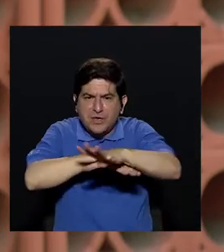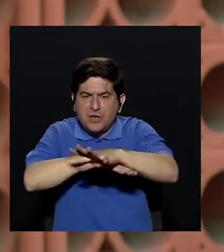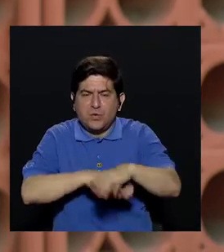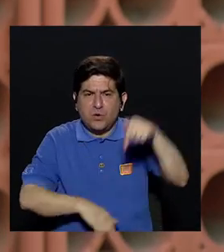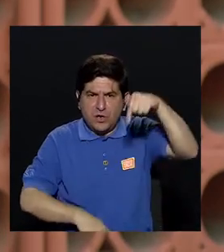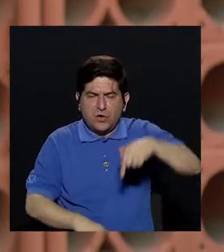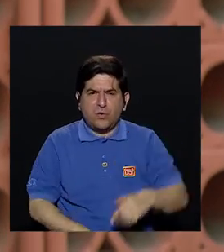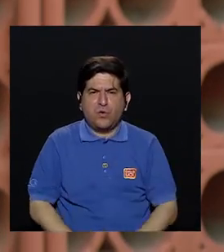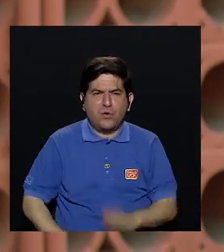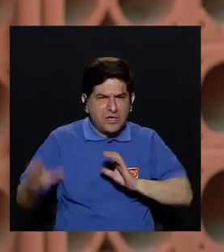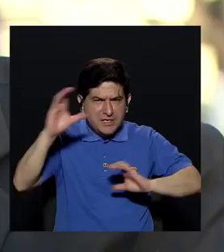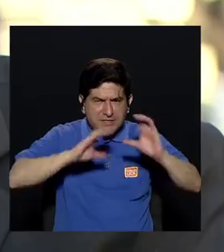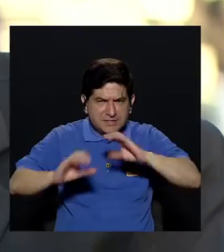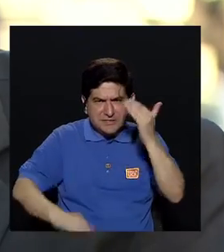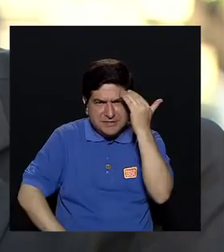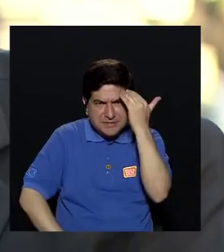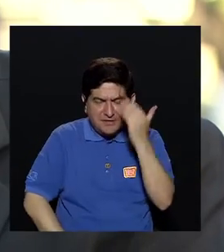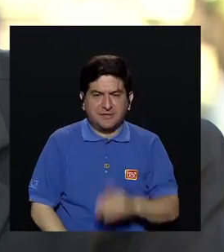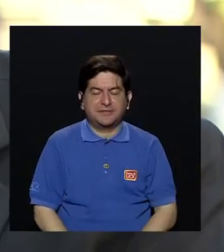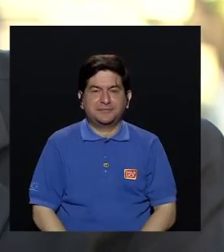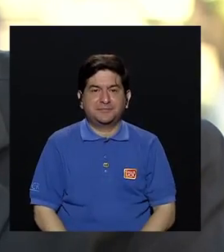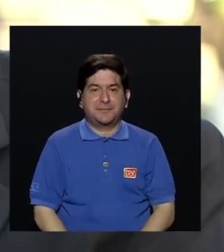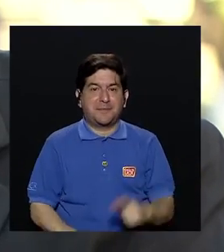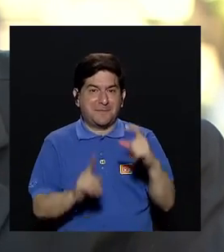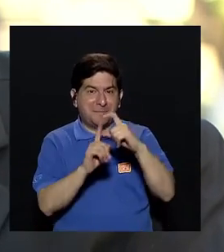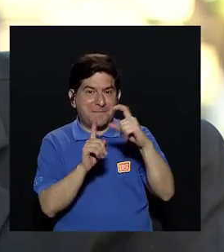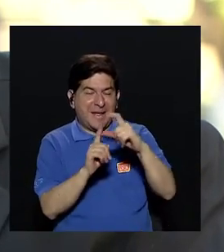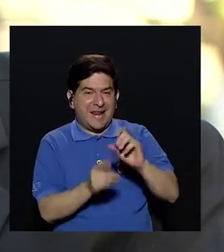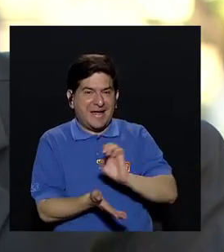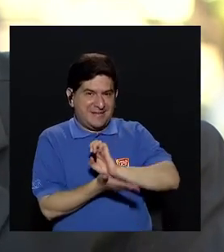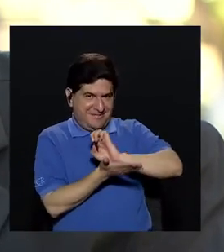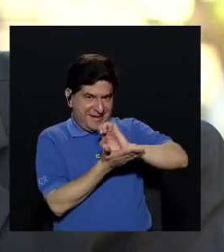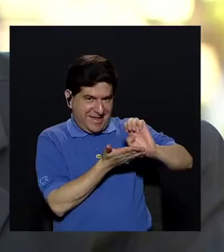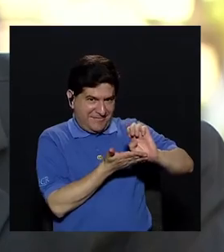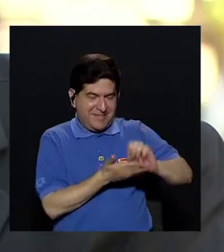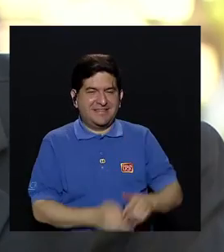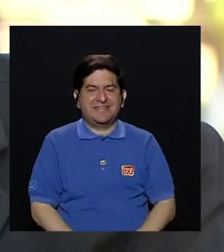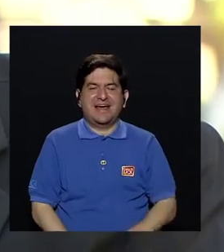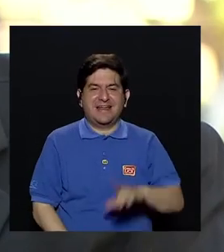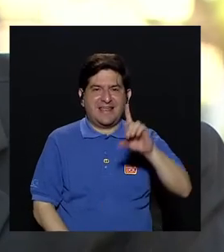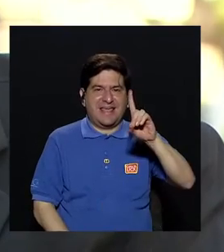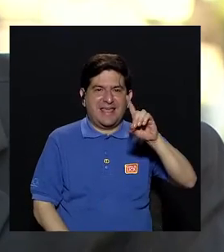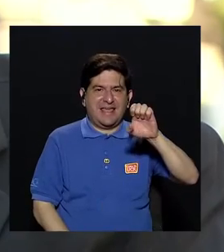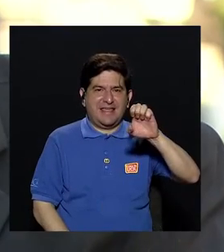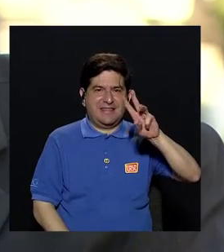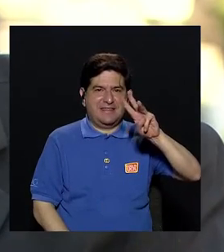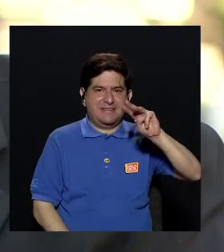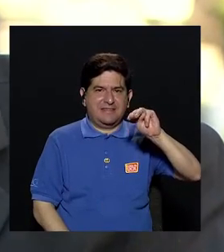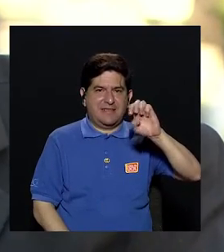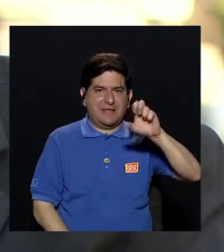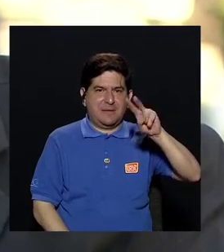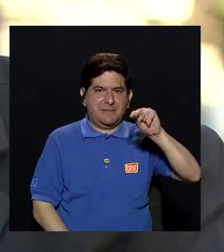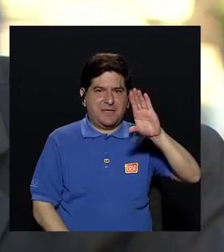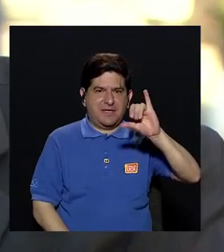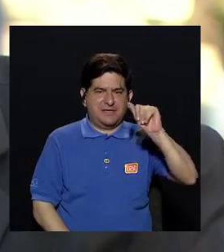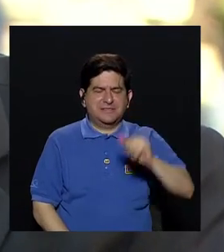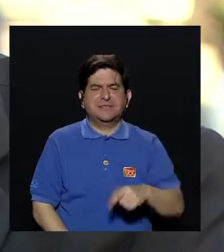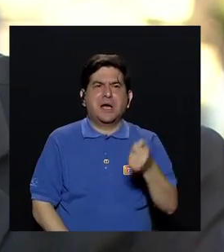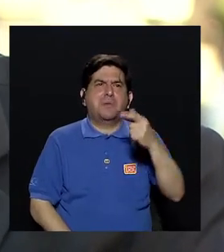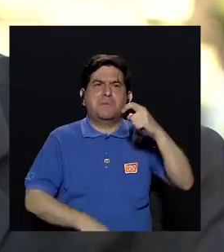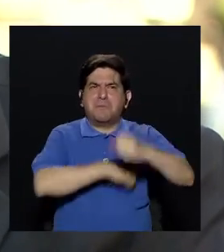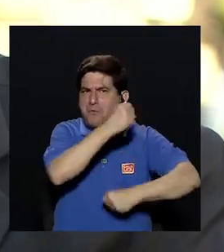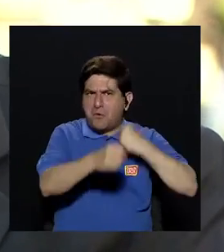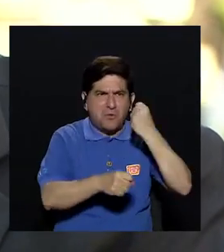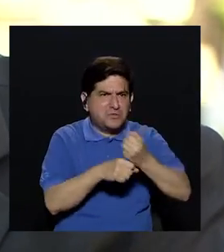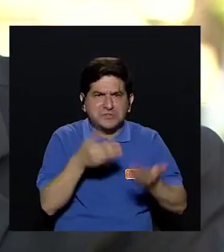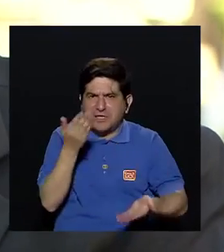hoy en día que la ciencia conozca? La palabra prevención de demencia es una palabra que se utiliza hasta hace muy